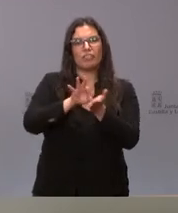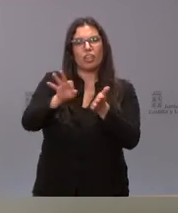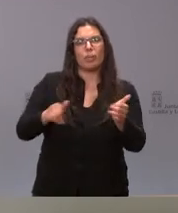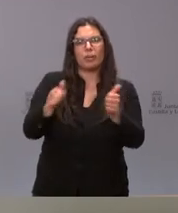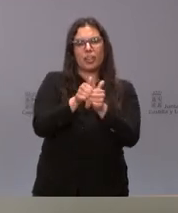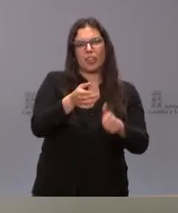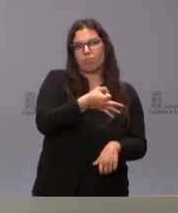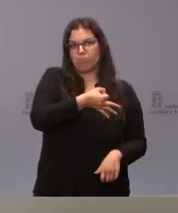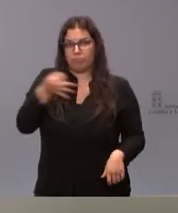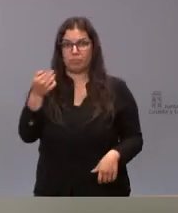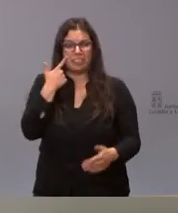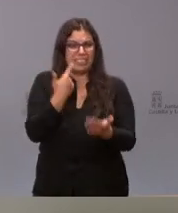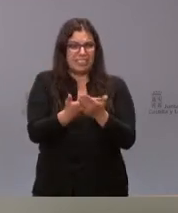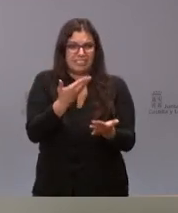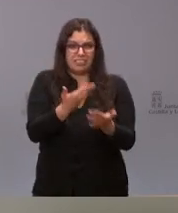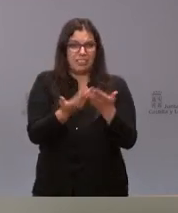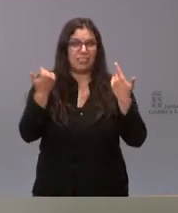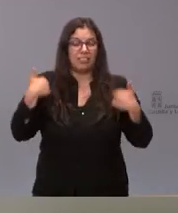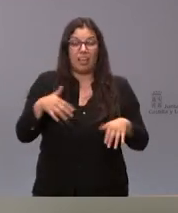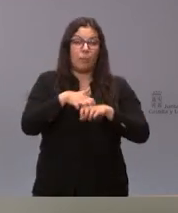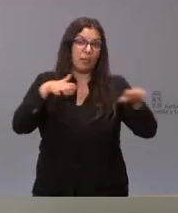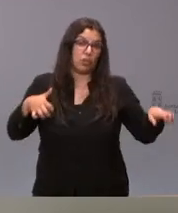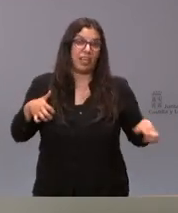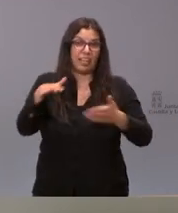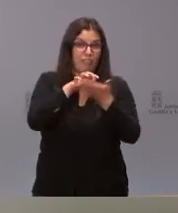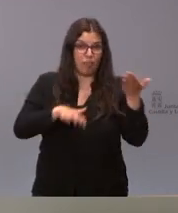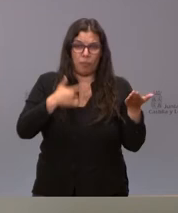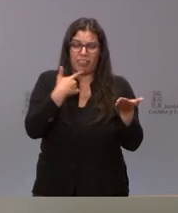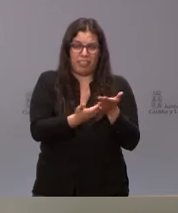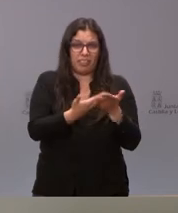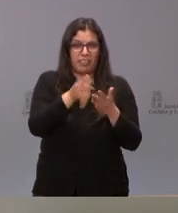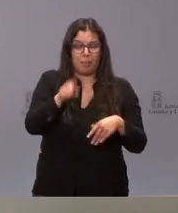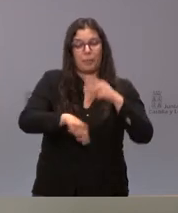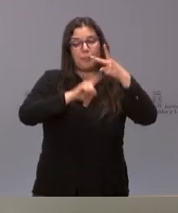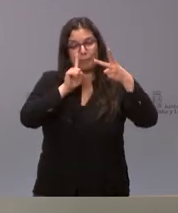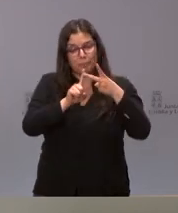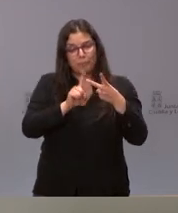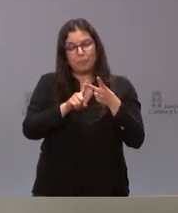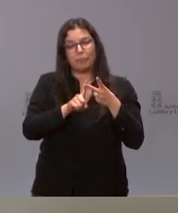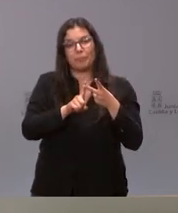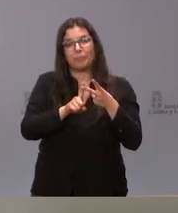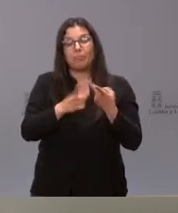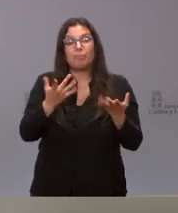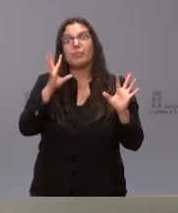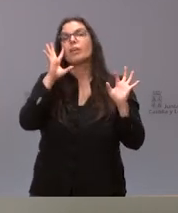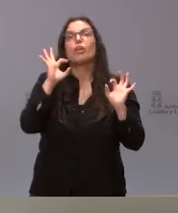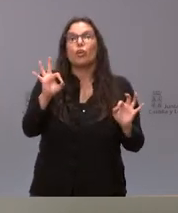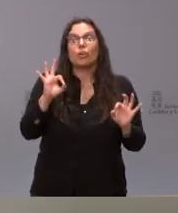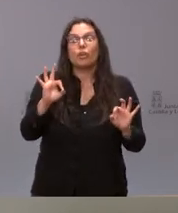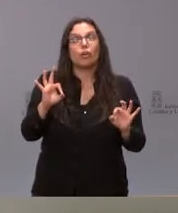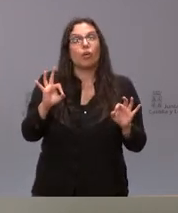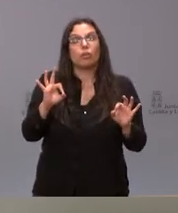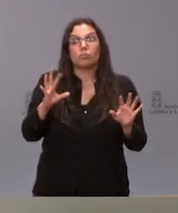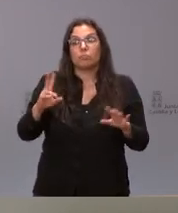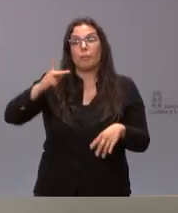estamos haciendo y como queda demostrado y como dicen la mayor parte de los informes y en segundo caso pues lógicamente estará a su